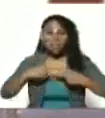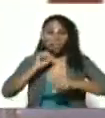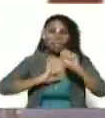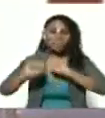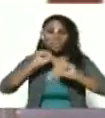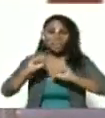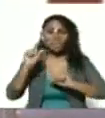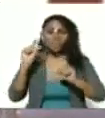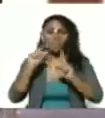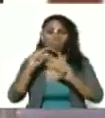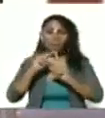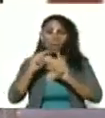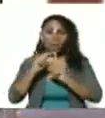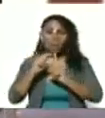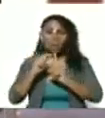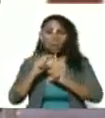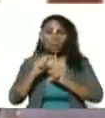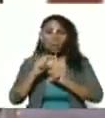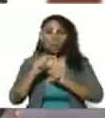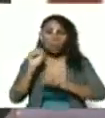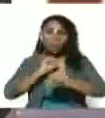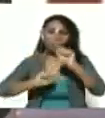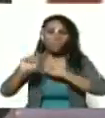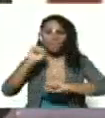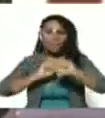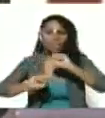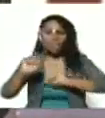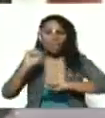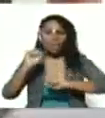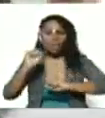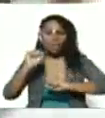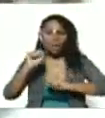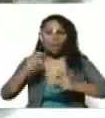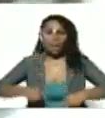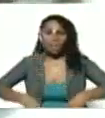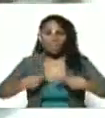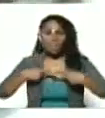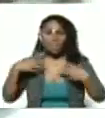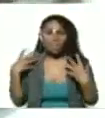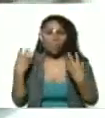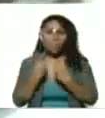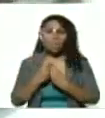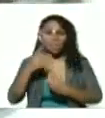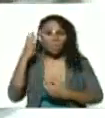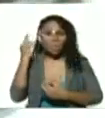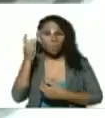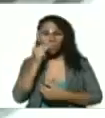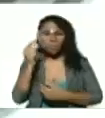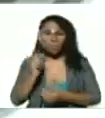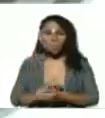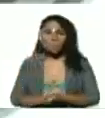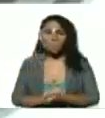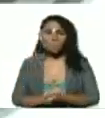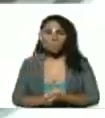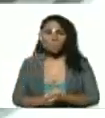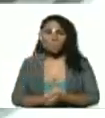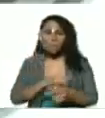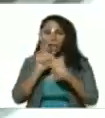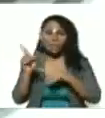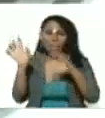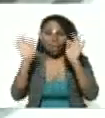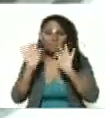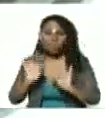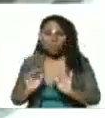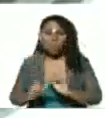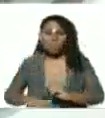su palabra y para defender la vida de sus compañeros y de sus compañeras esa es la forma